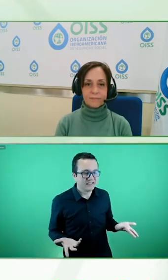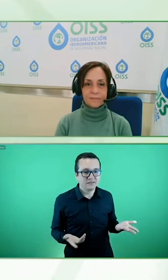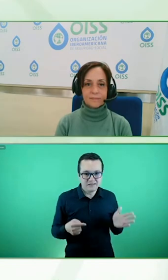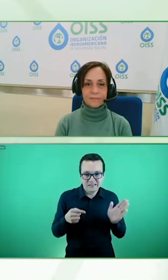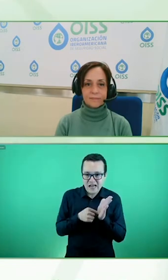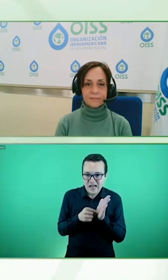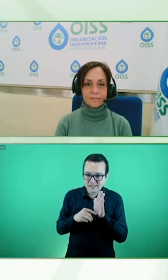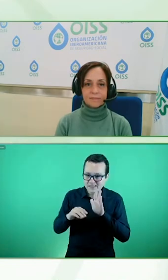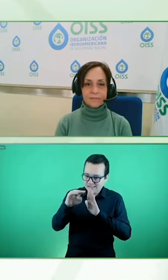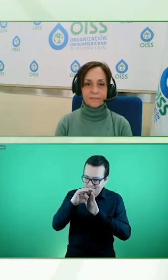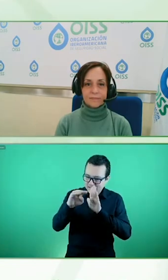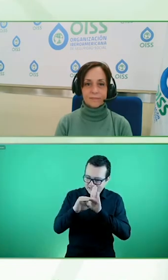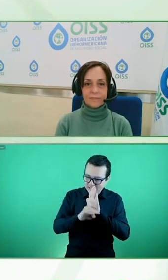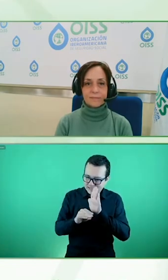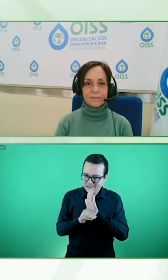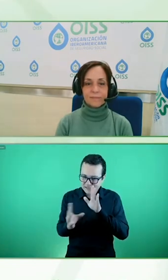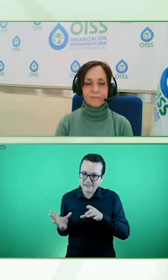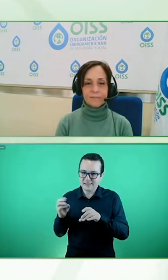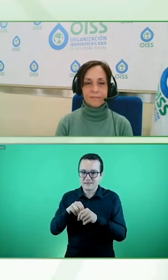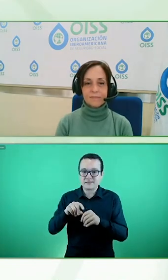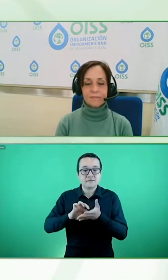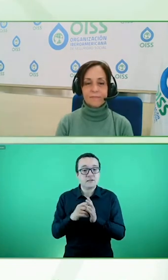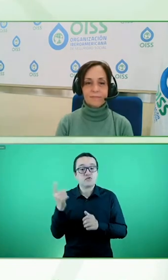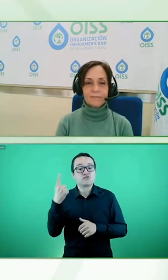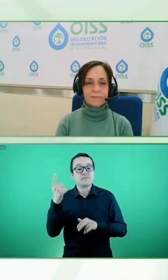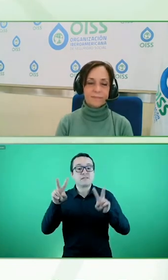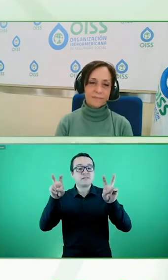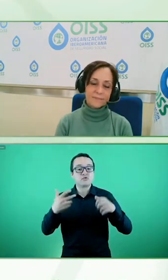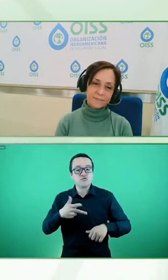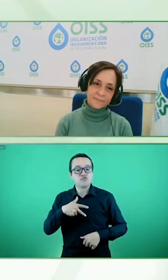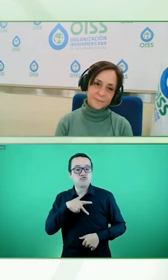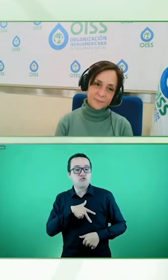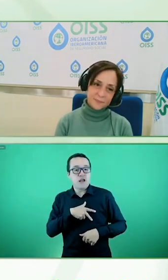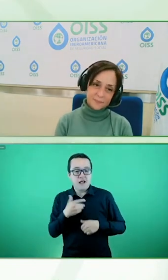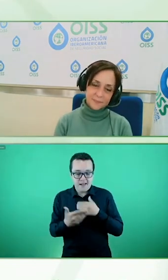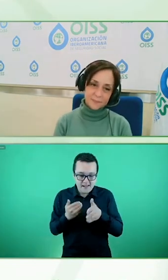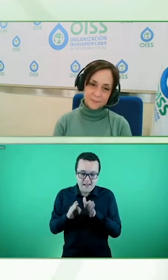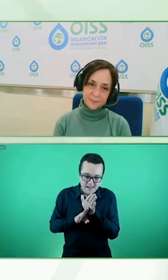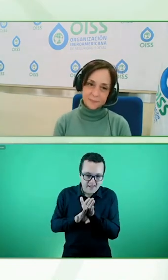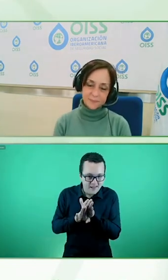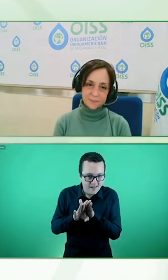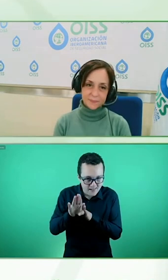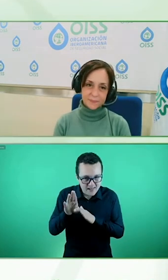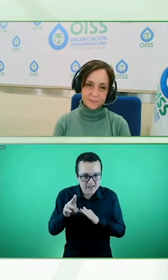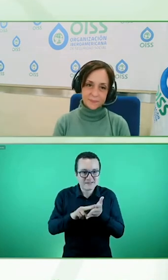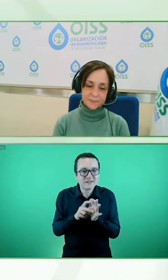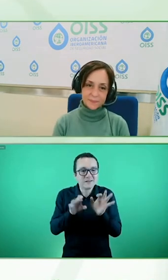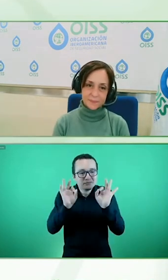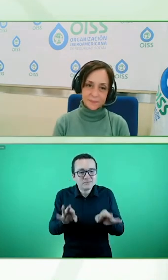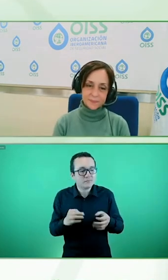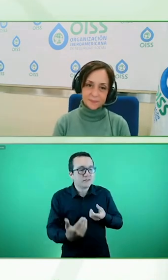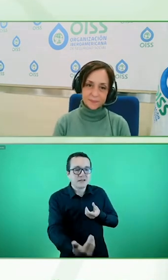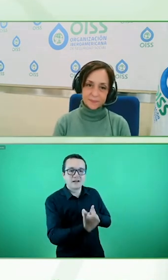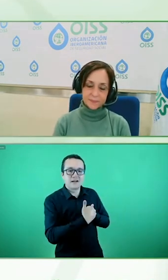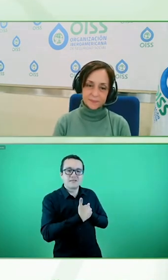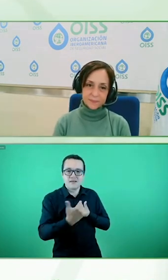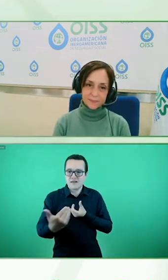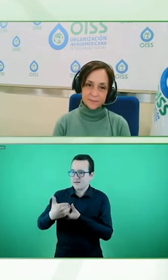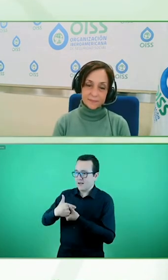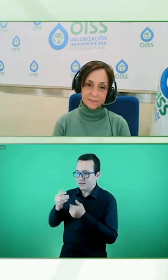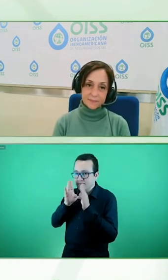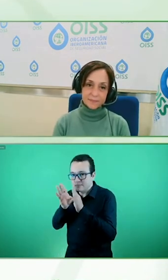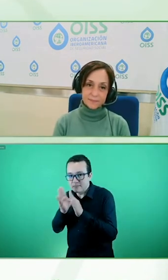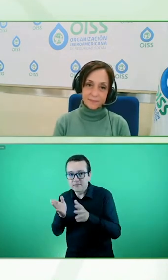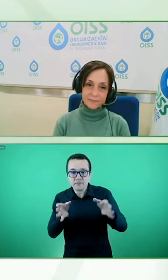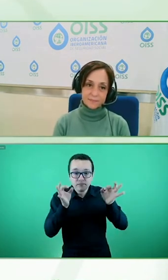parte de la parte de sostenibilidad social entonces sino que se te vea como un cliente y en todos los proyectos sin lugar a dudas tienes que tener